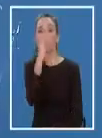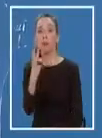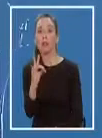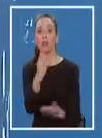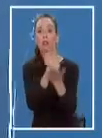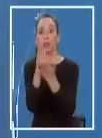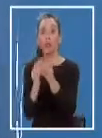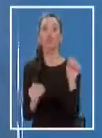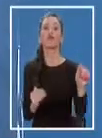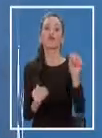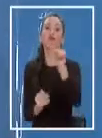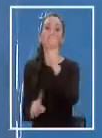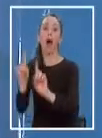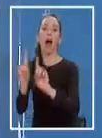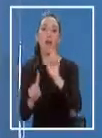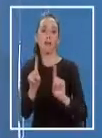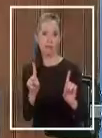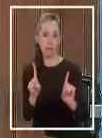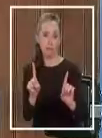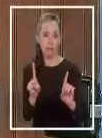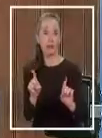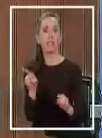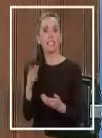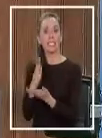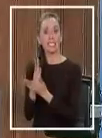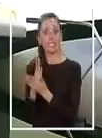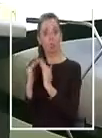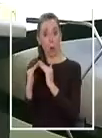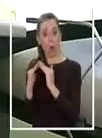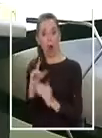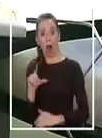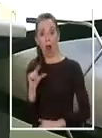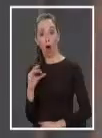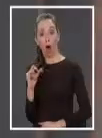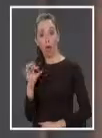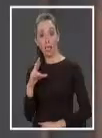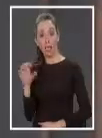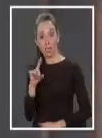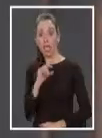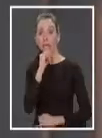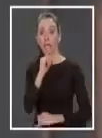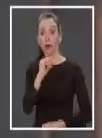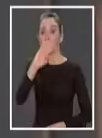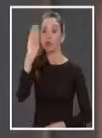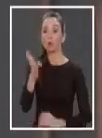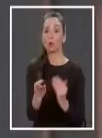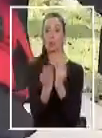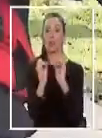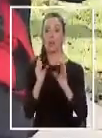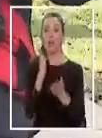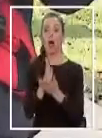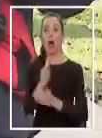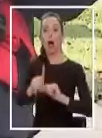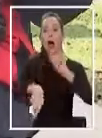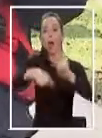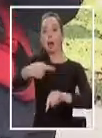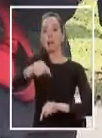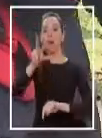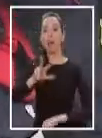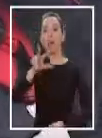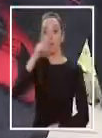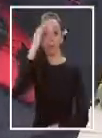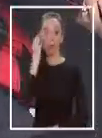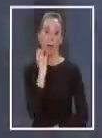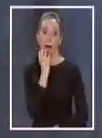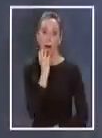de los establecimientos. Finalmente, el colegio Los Alerces informó que decidió suspender las clases hasta el 18 de mayo,